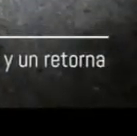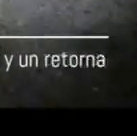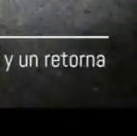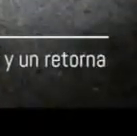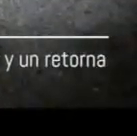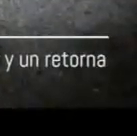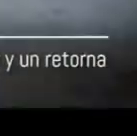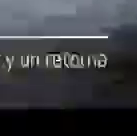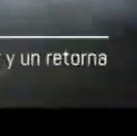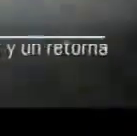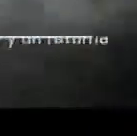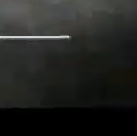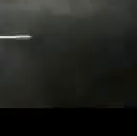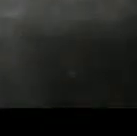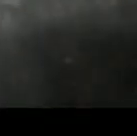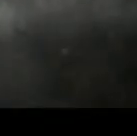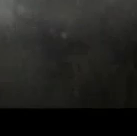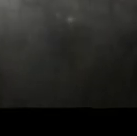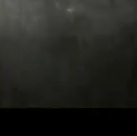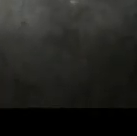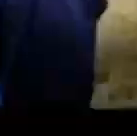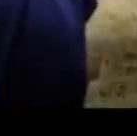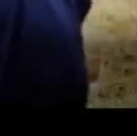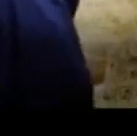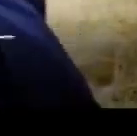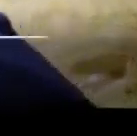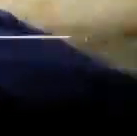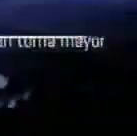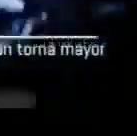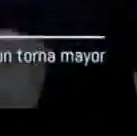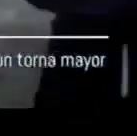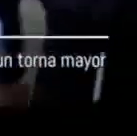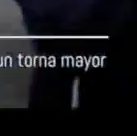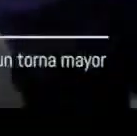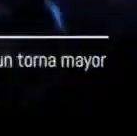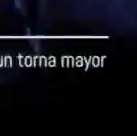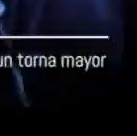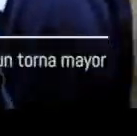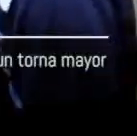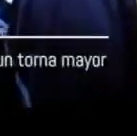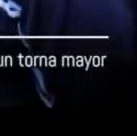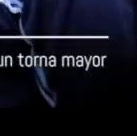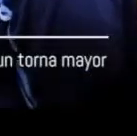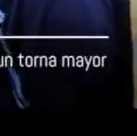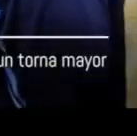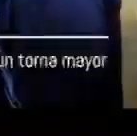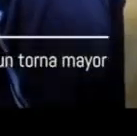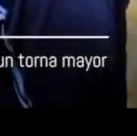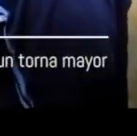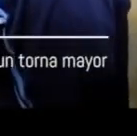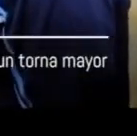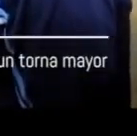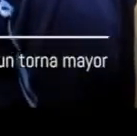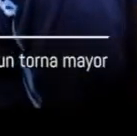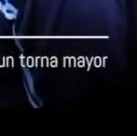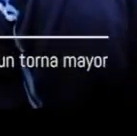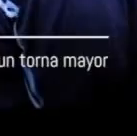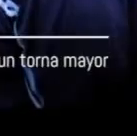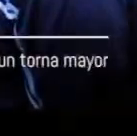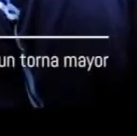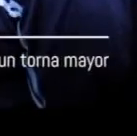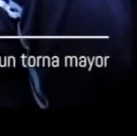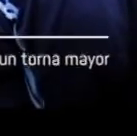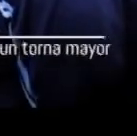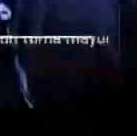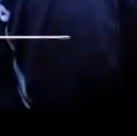es también Parecido A los puntos Que se ganan En el tenis El juego es La comienza Es